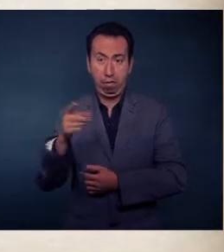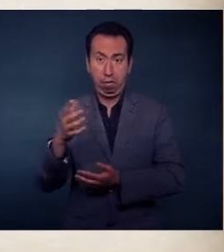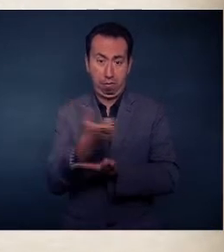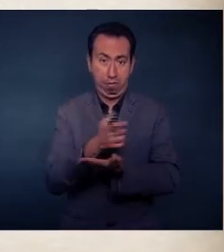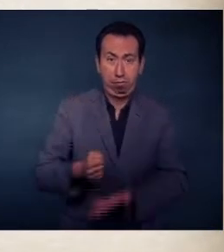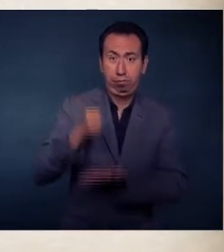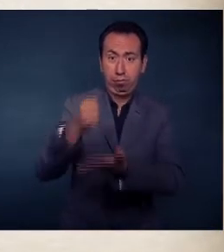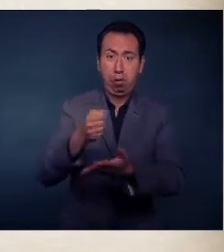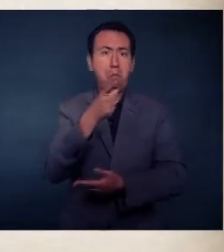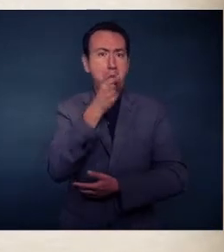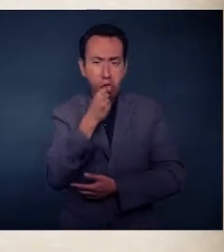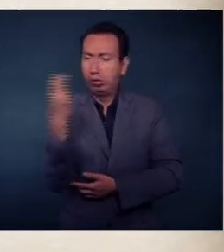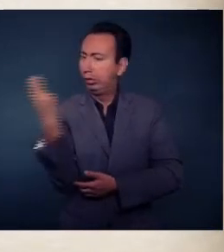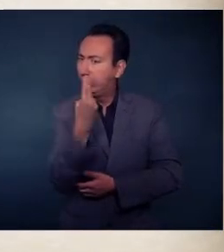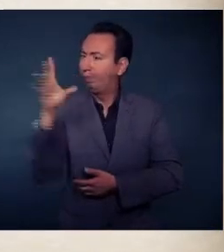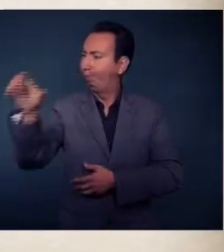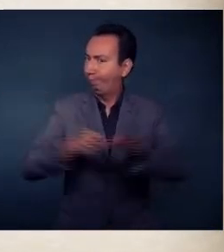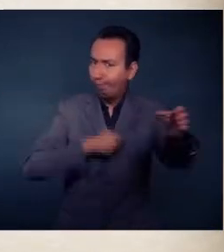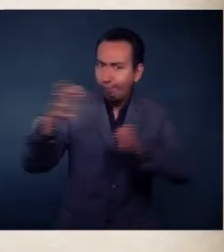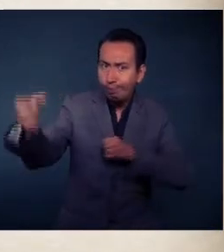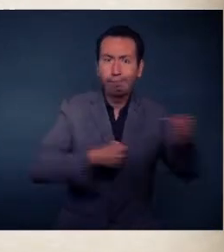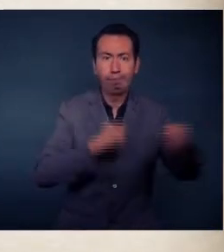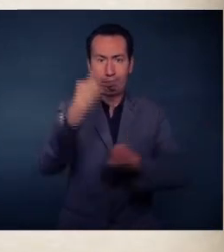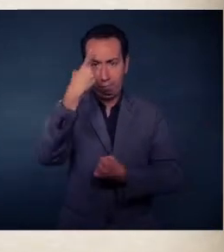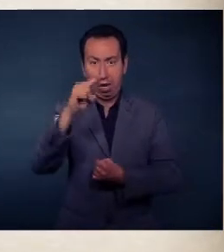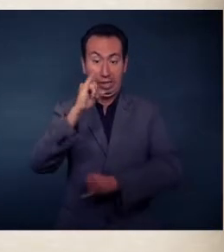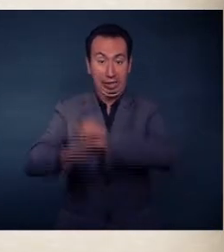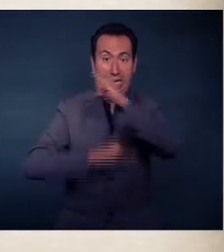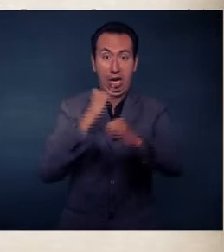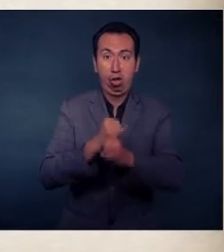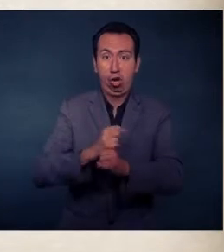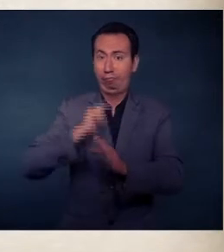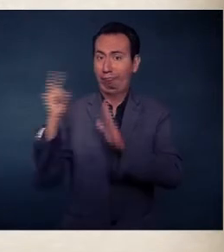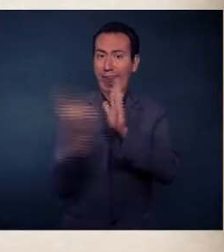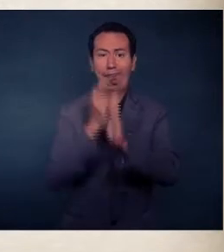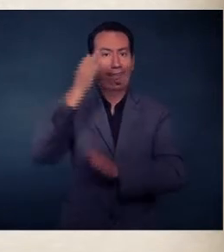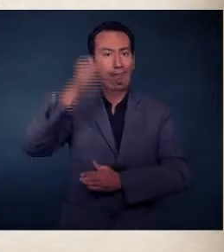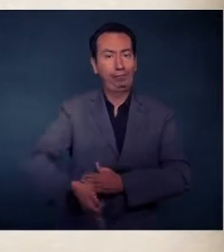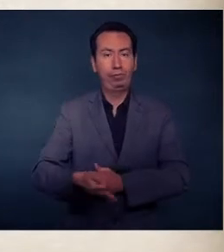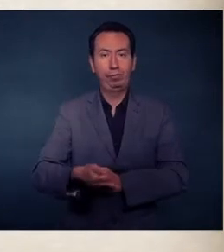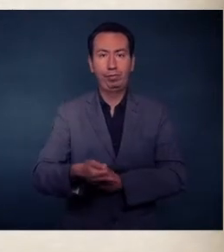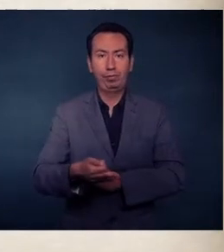policías que se requieran para estar en los estándares internacionales lo vamos a conseguir.